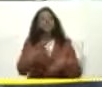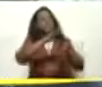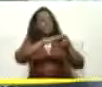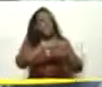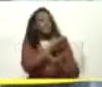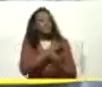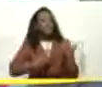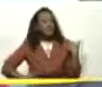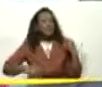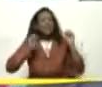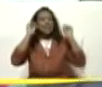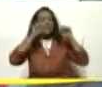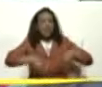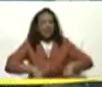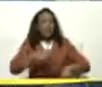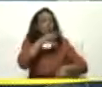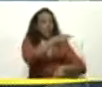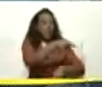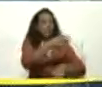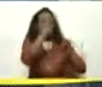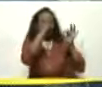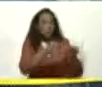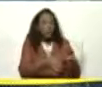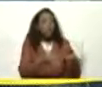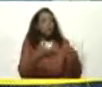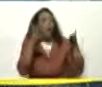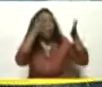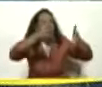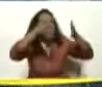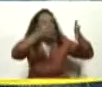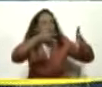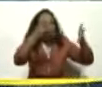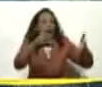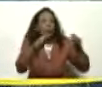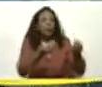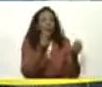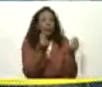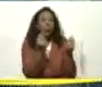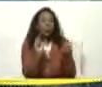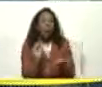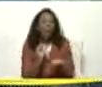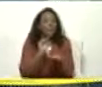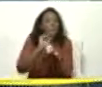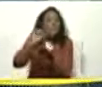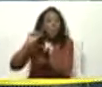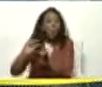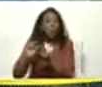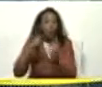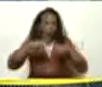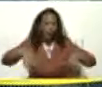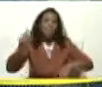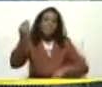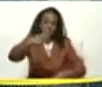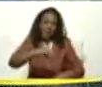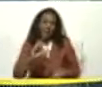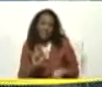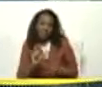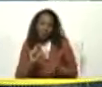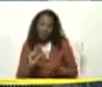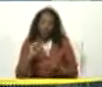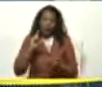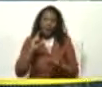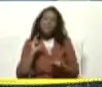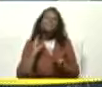supuesto Que podemos hacerlo Porque usted Nos ha orientado A hacer mucho Con poco Y ahora que hay más Pues hacemos muchísimo